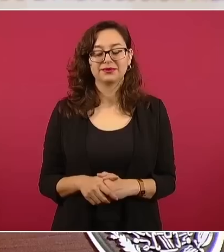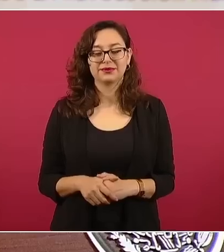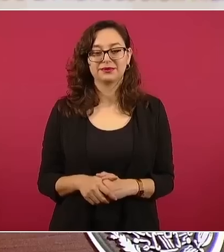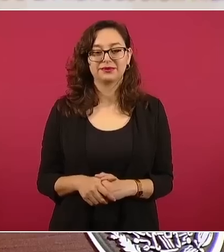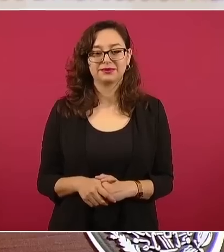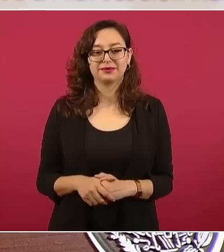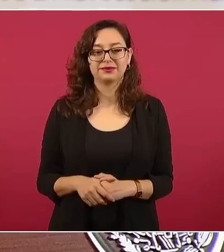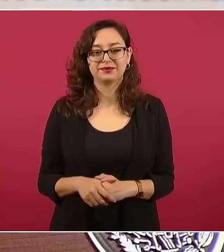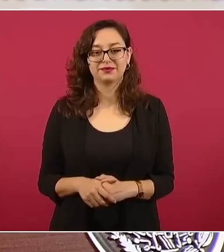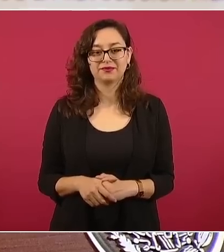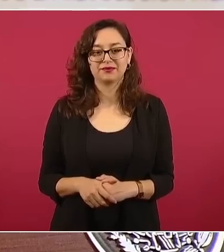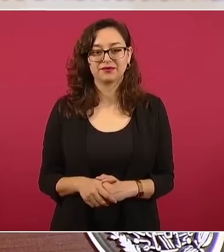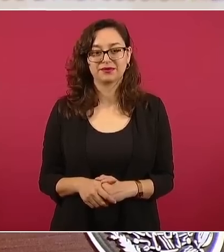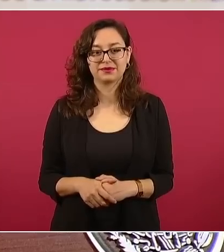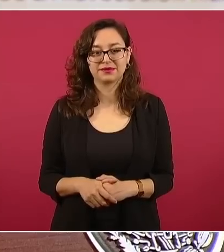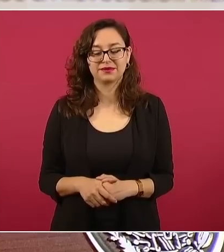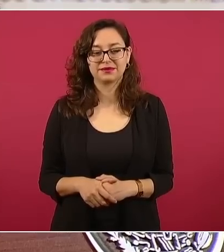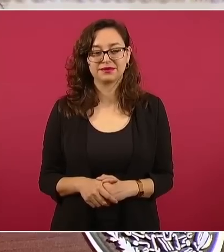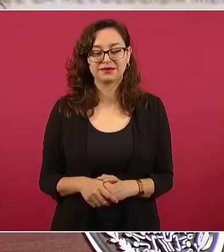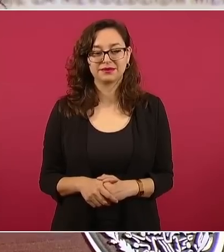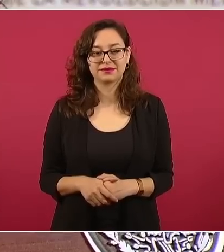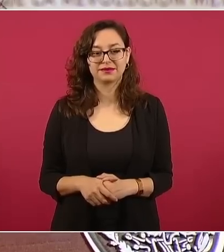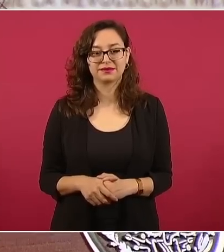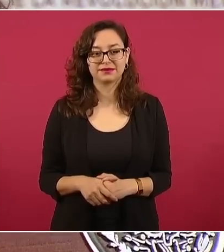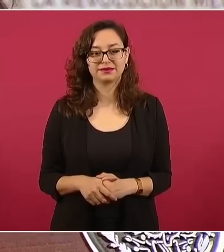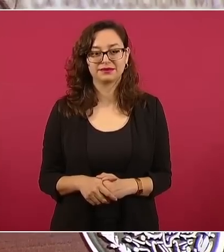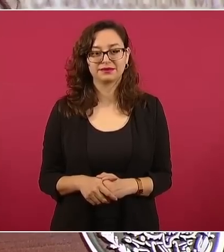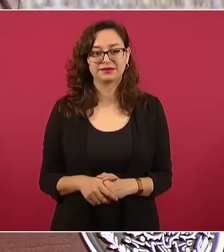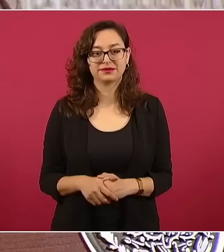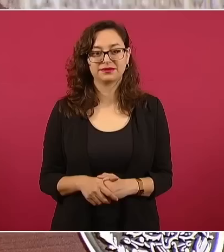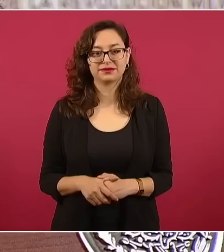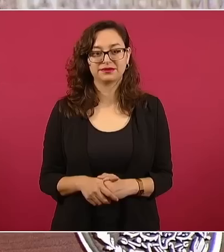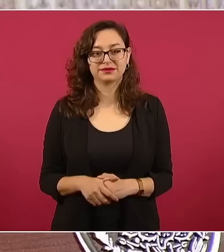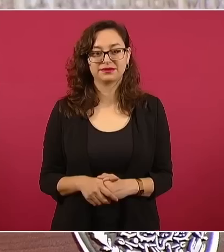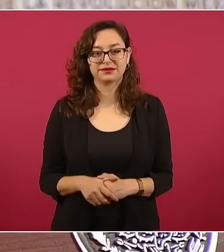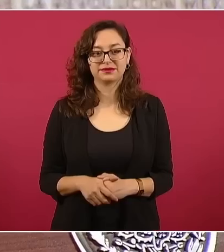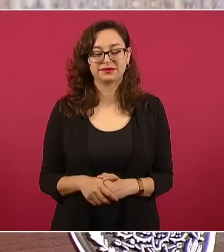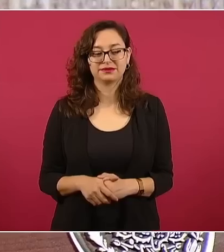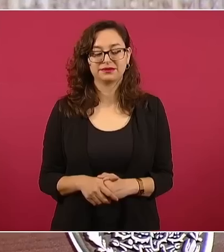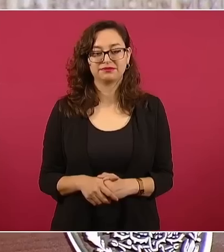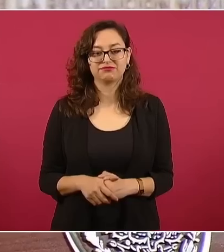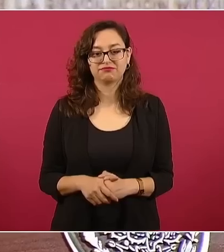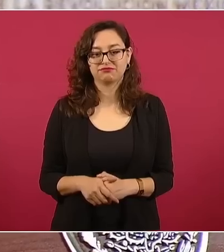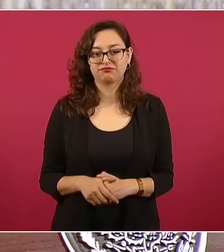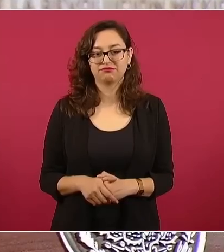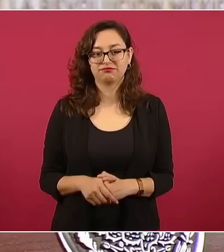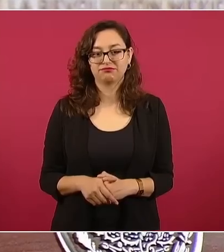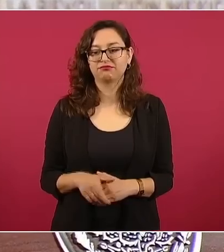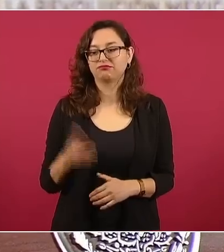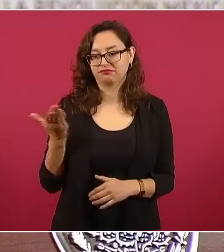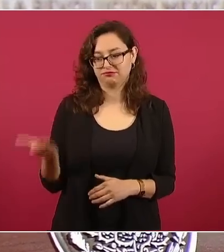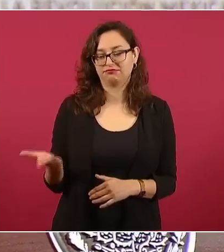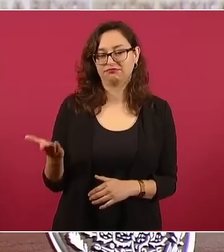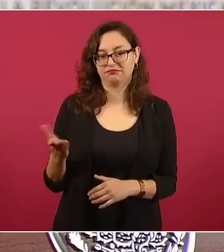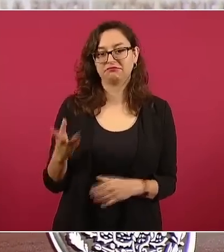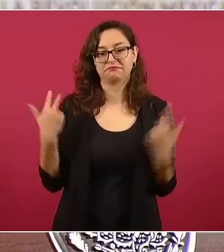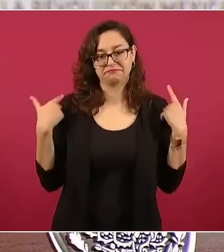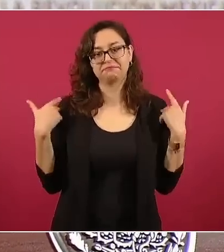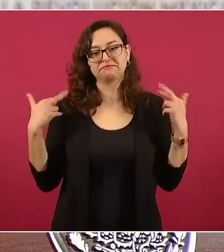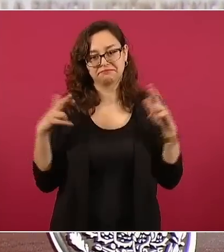tiene como profesión ser maestra,